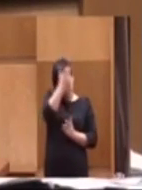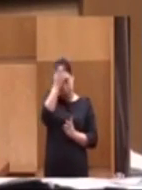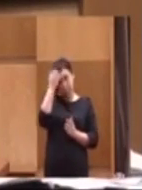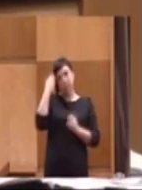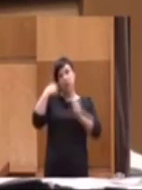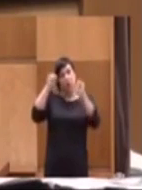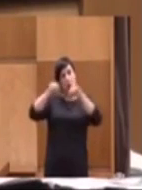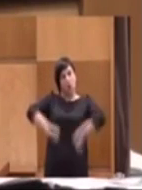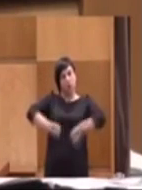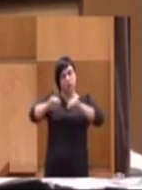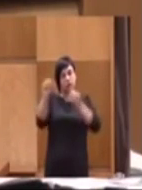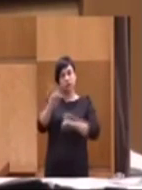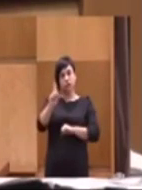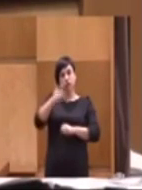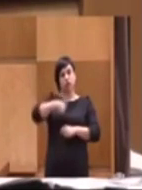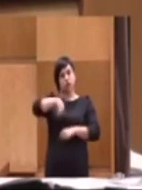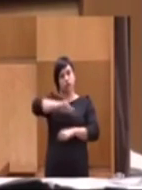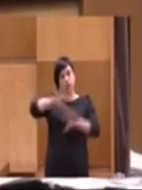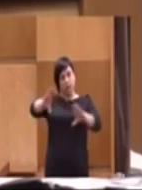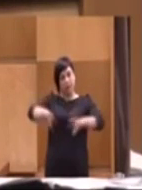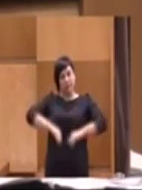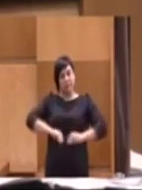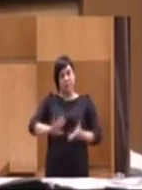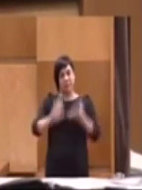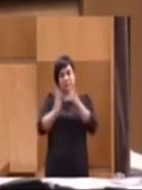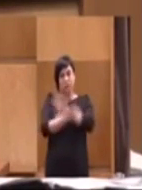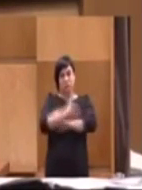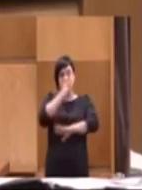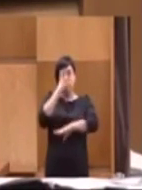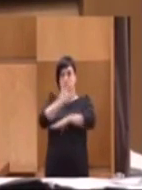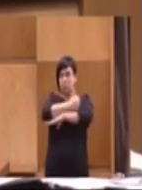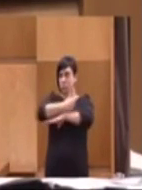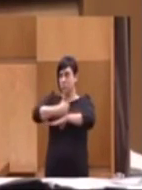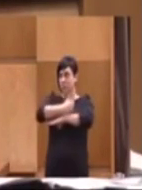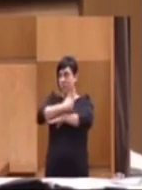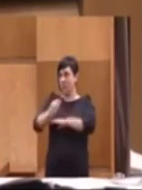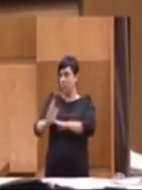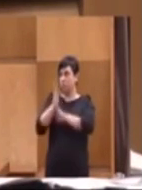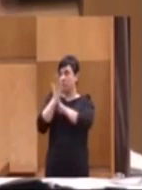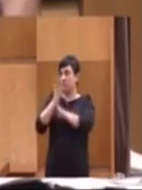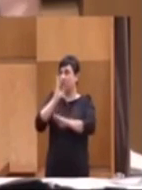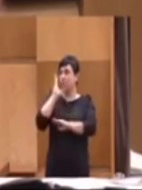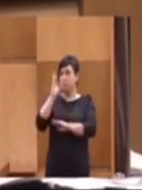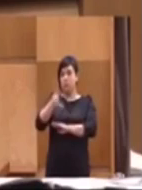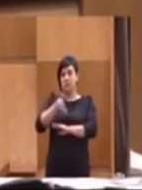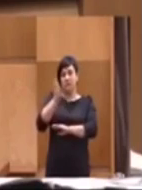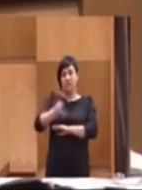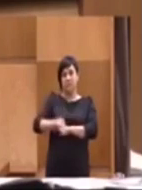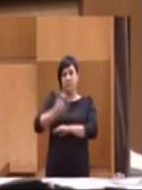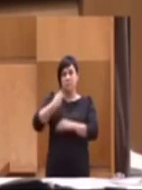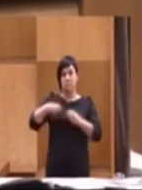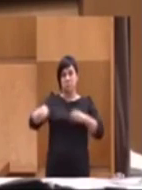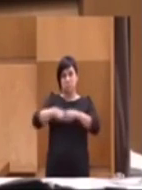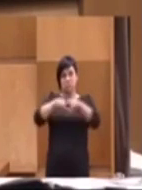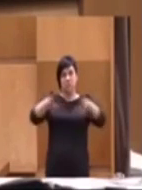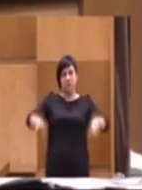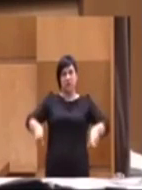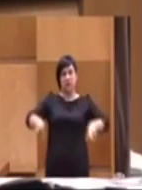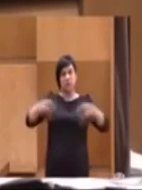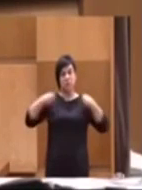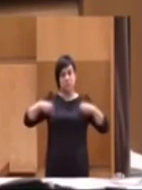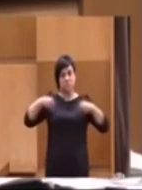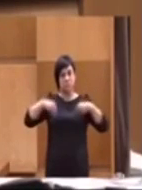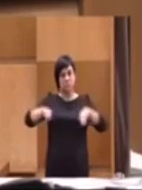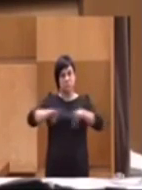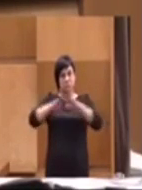sí que vamos a aceptar una transacción, que es la que nos ha planteado el Grupo de Ciudadanos. Pero, entre otras cosas, porque es verdad que es lo que la propia plataforma, la